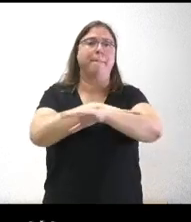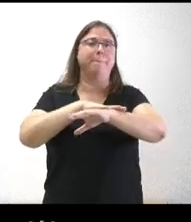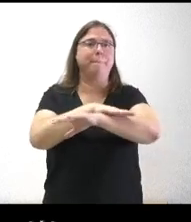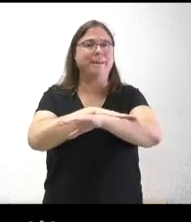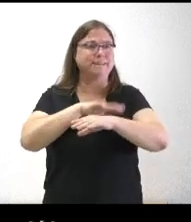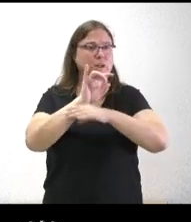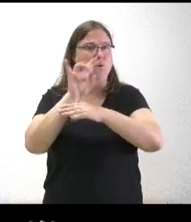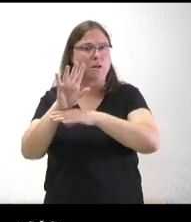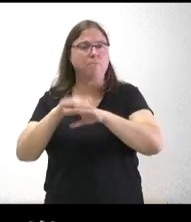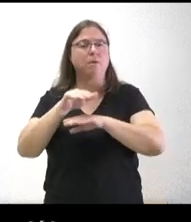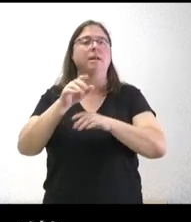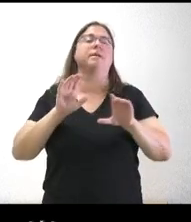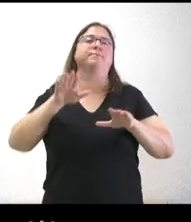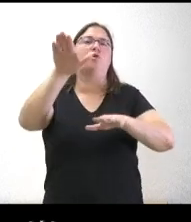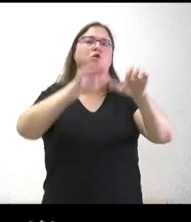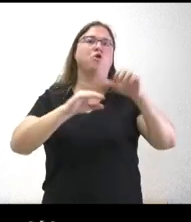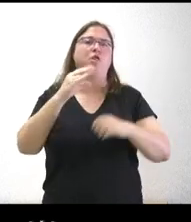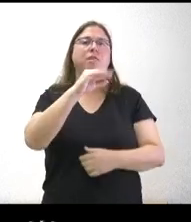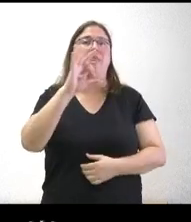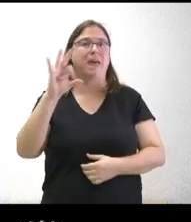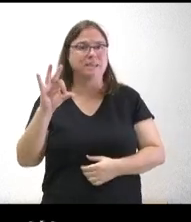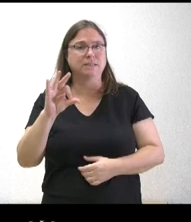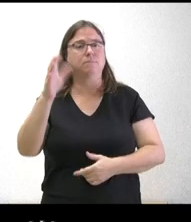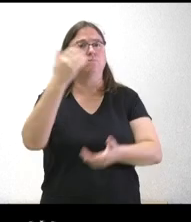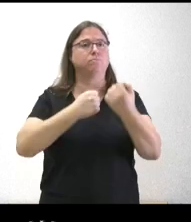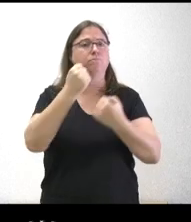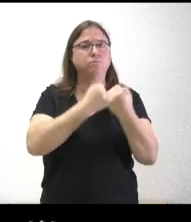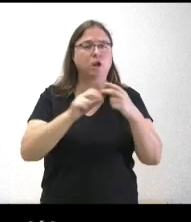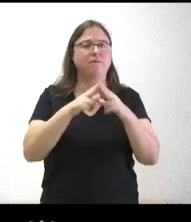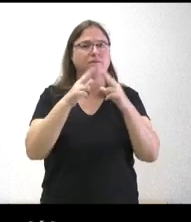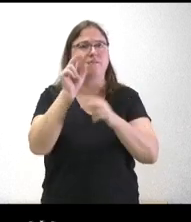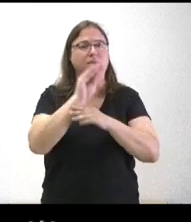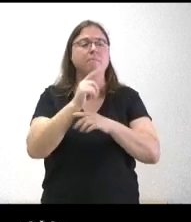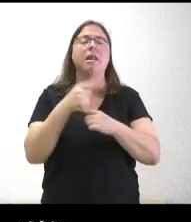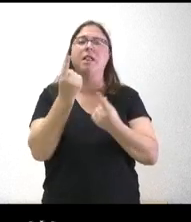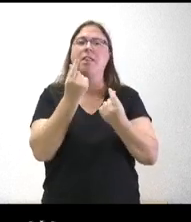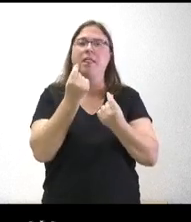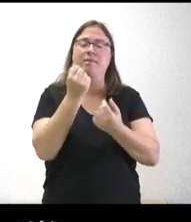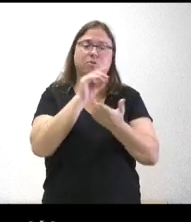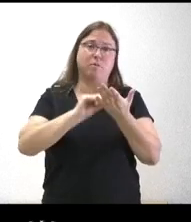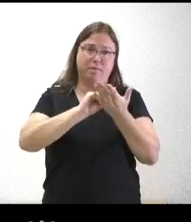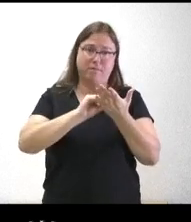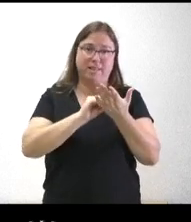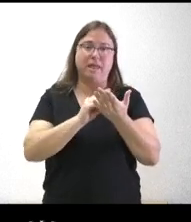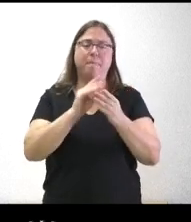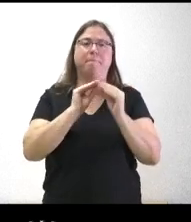que convoque el Consejo de Política Fiscal y Financiera y para que Castilla y León pueda tener esos datos necesarios para elaborarlos